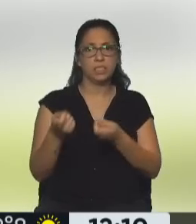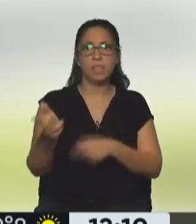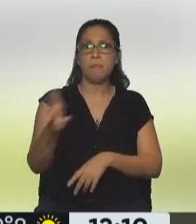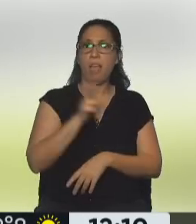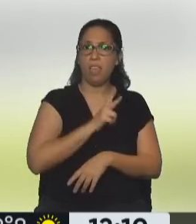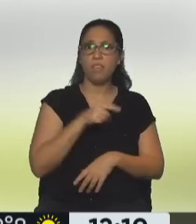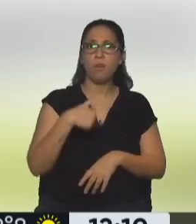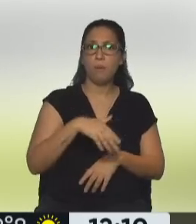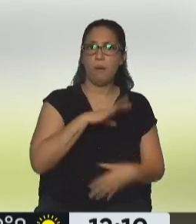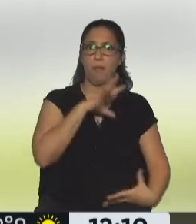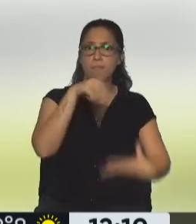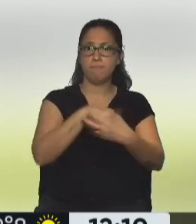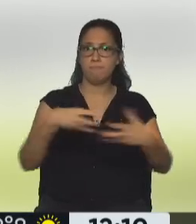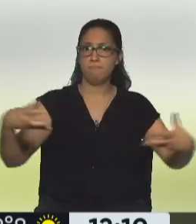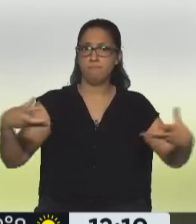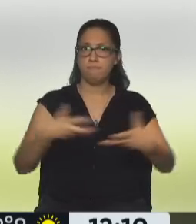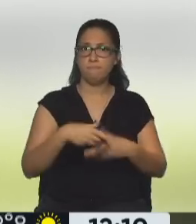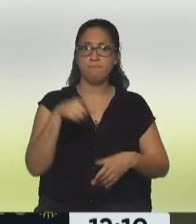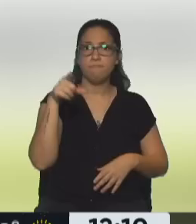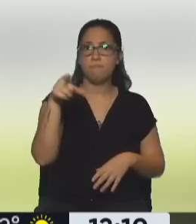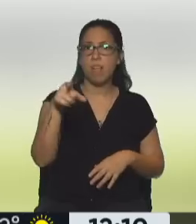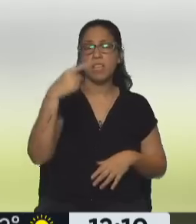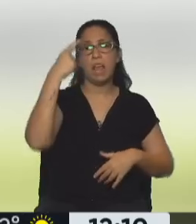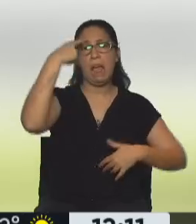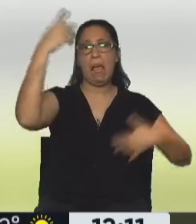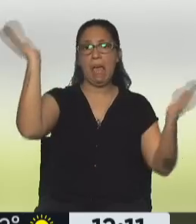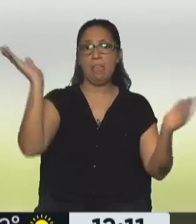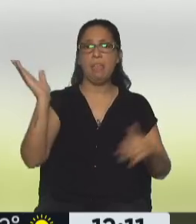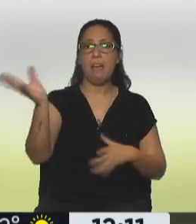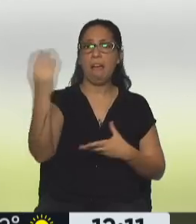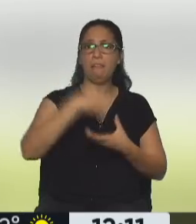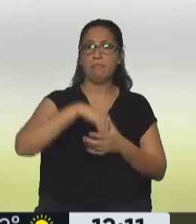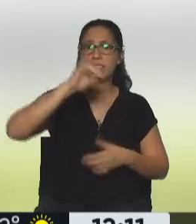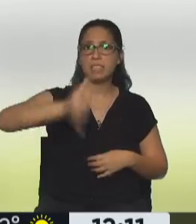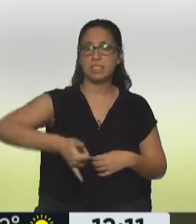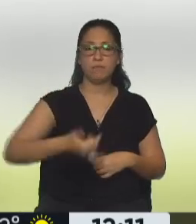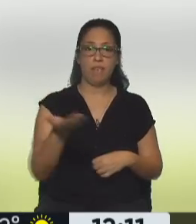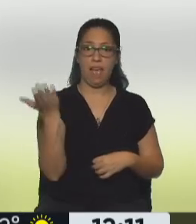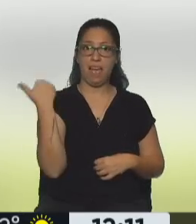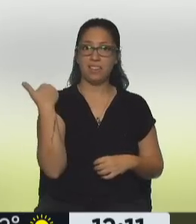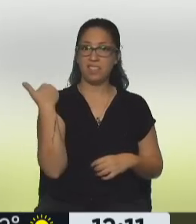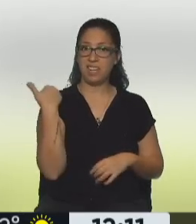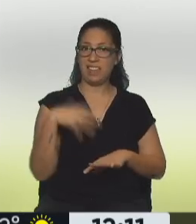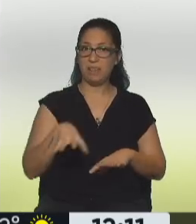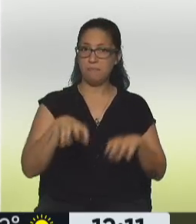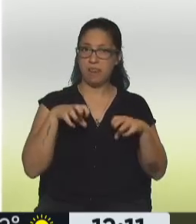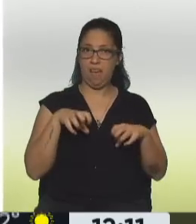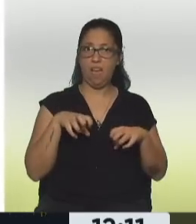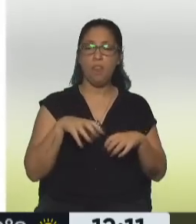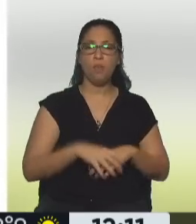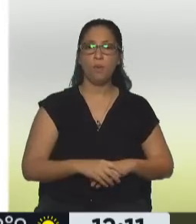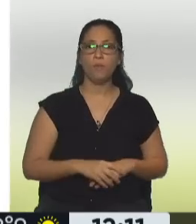ser kirchante cuando a ella literalmente se le ocurriera. Y en el día de ayer, a primeras horas, el producto